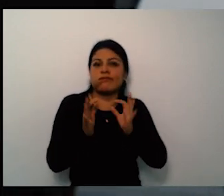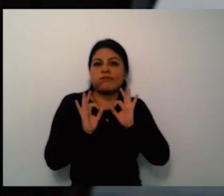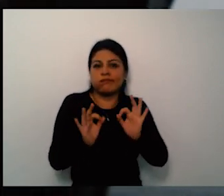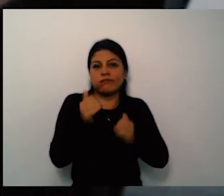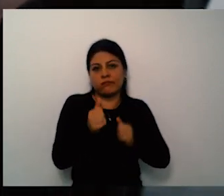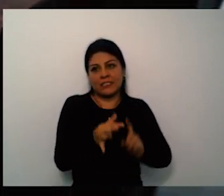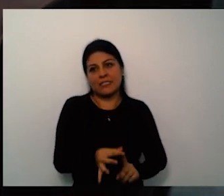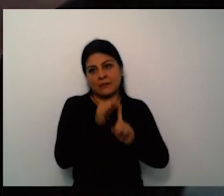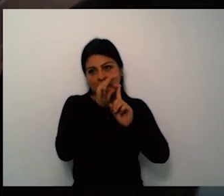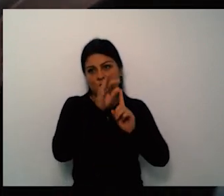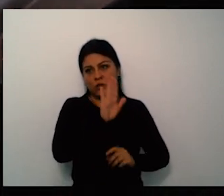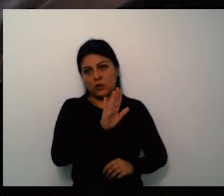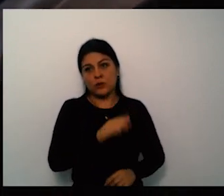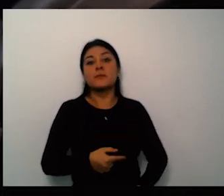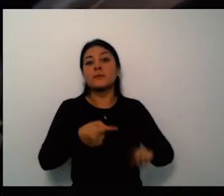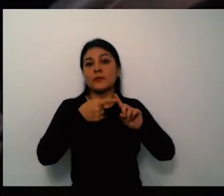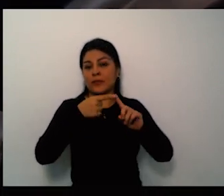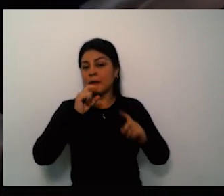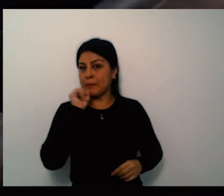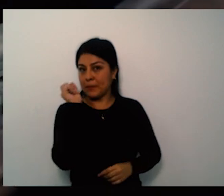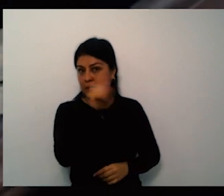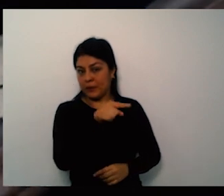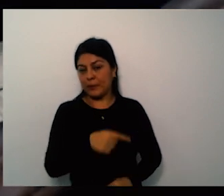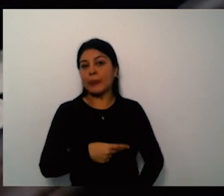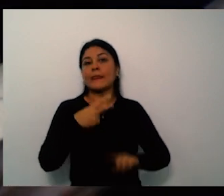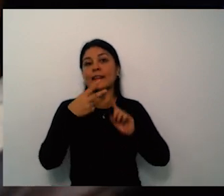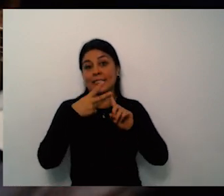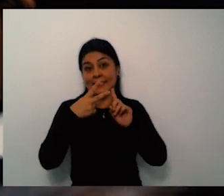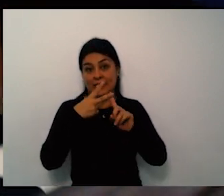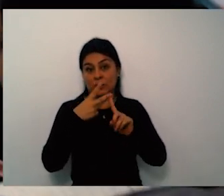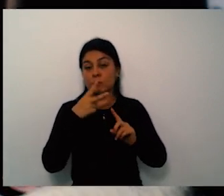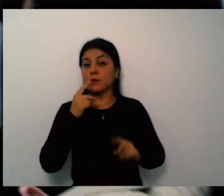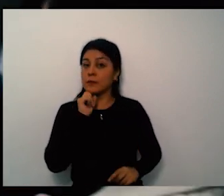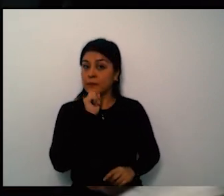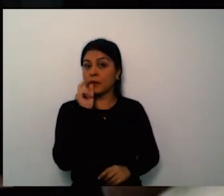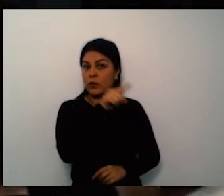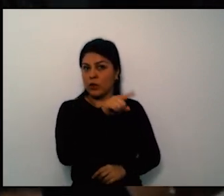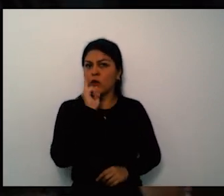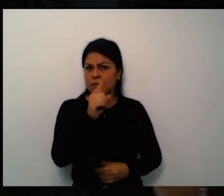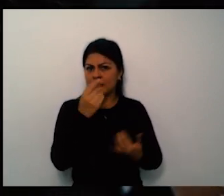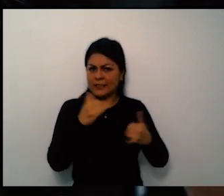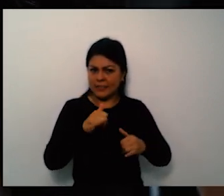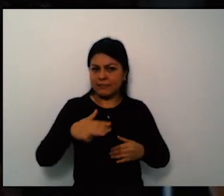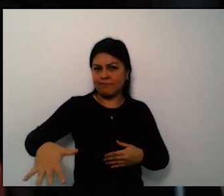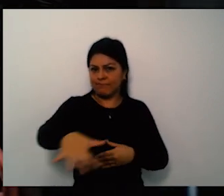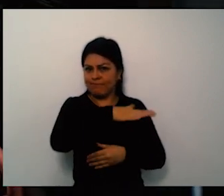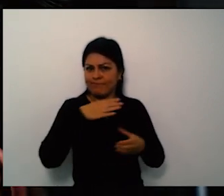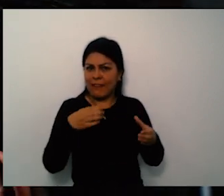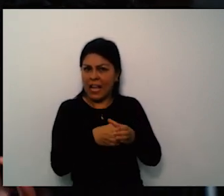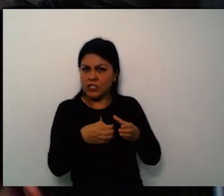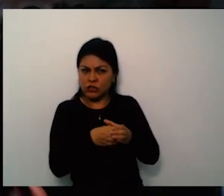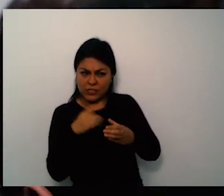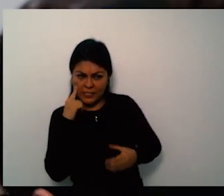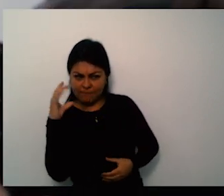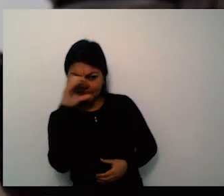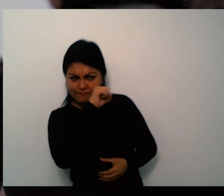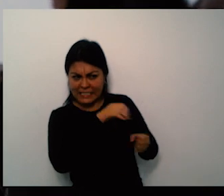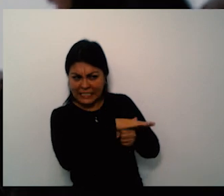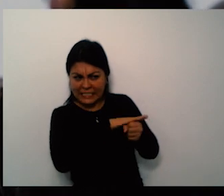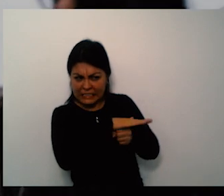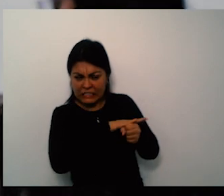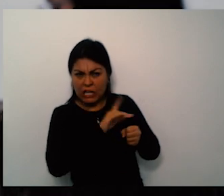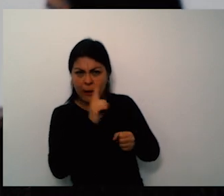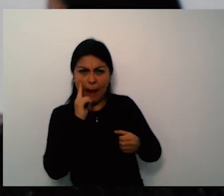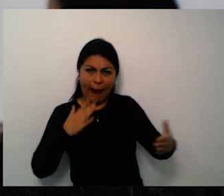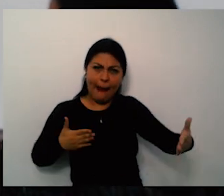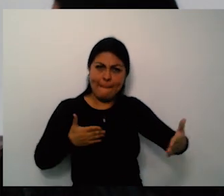quiero presentar un respetuoso saludo en nombre de la Asociación de Usuarios de nuestro hospital de Meisen de la misma manera del grupo